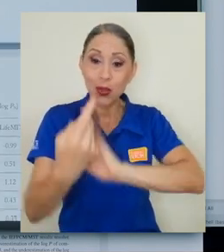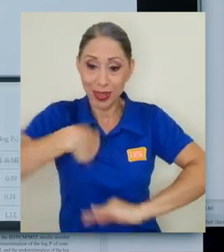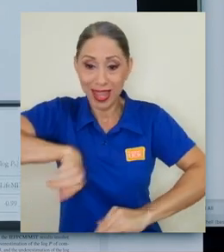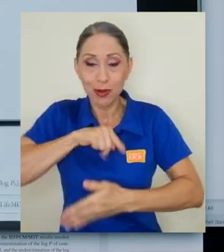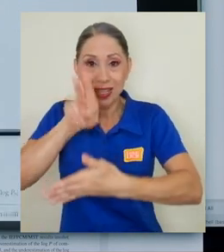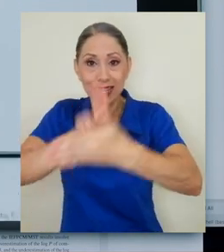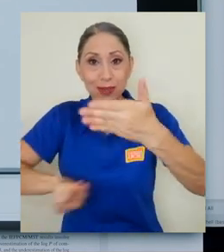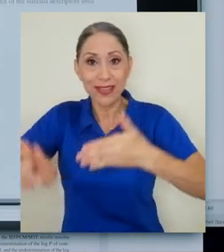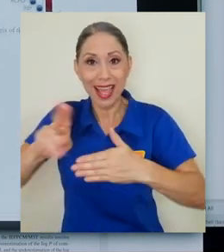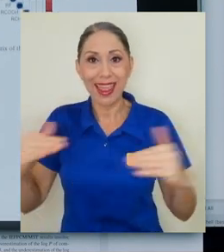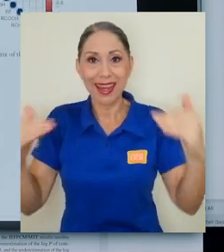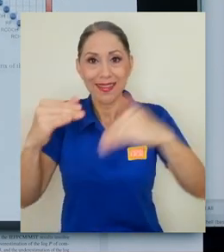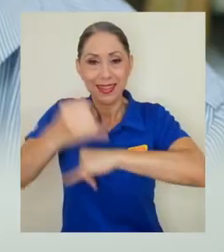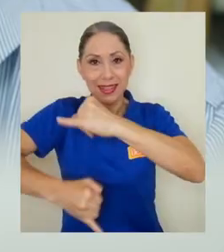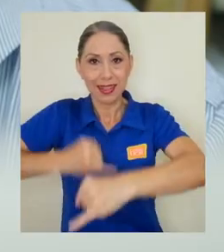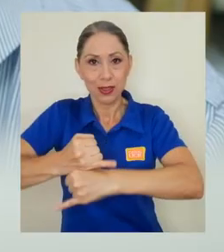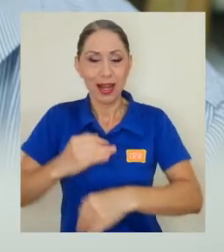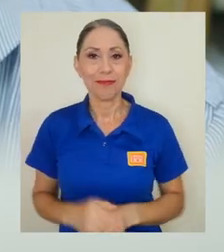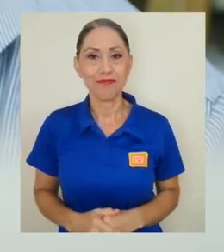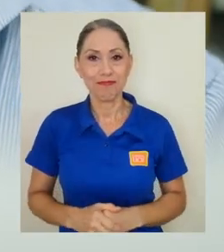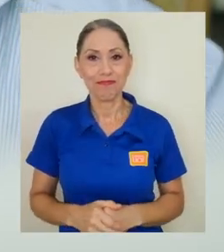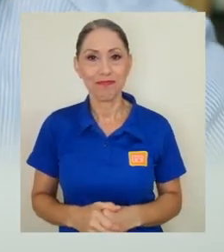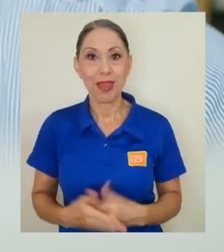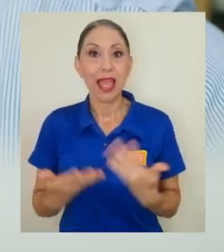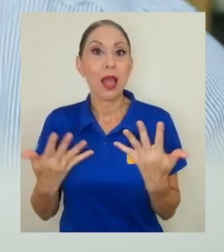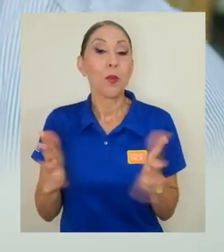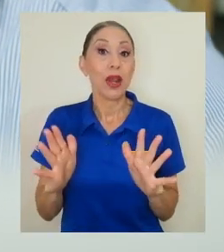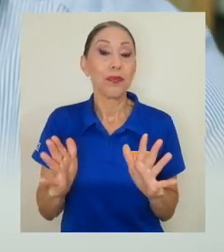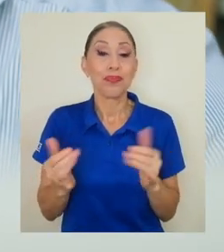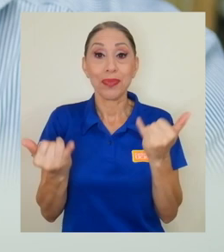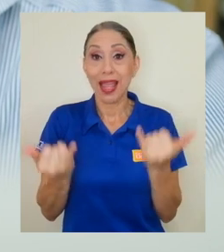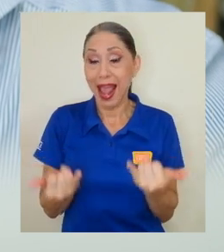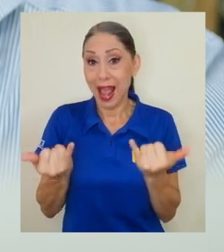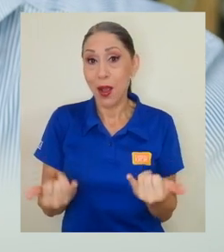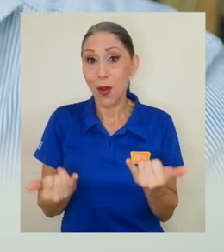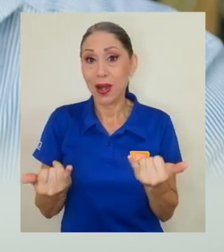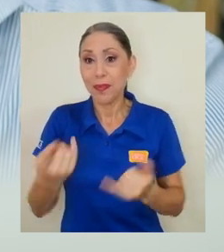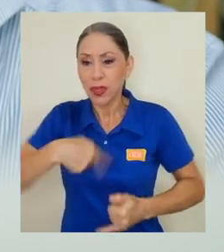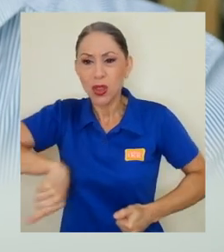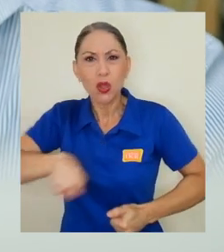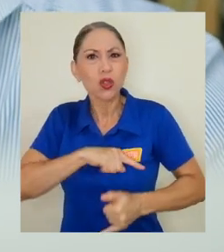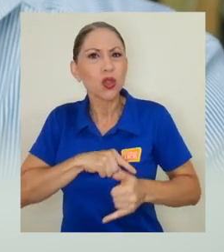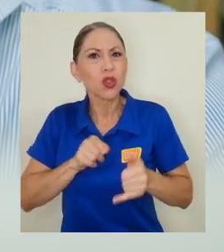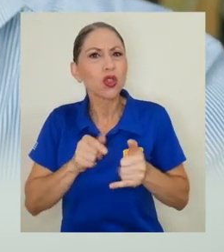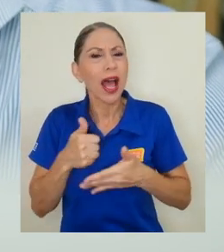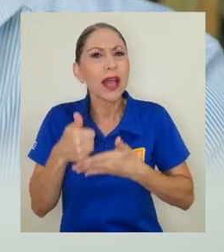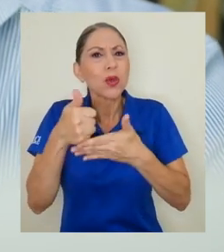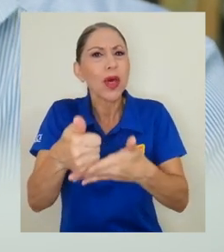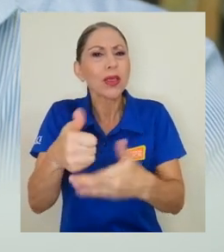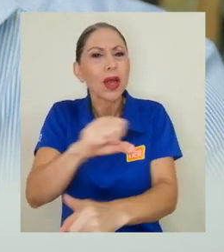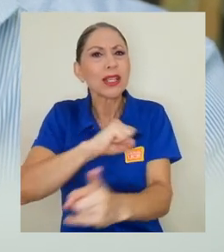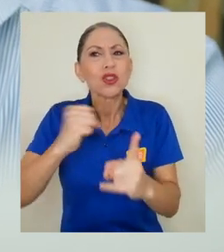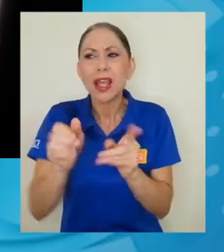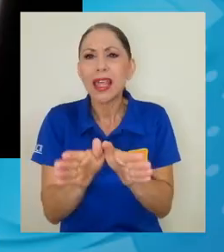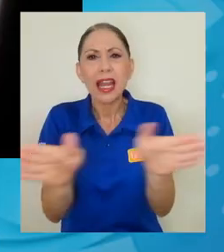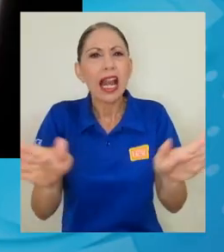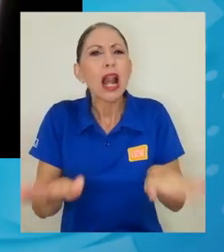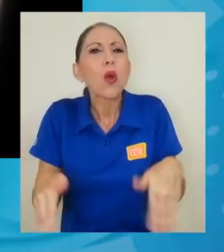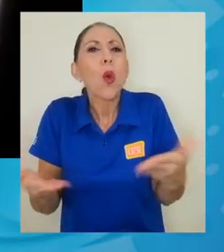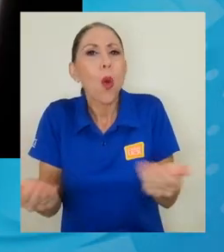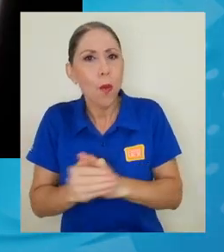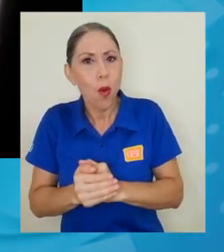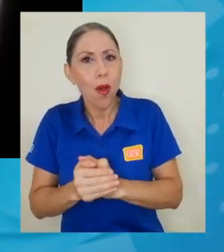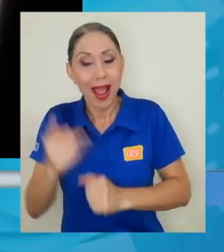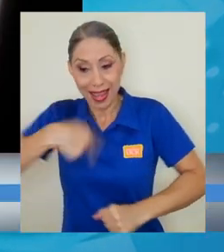en el ambiente internacional. ¿Y a la sociedad en general en qué estamos ayudando? Pues básicamente en poner a nuestro país en un